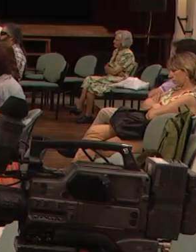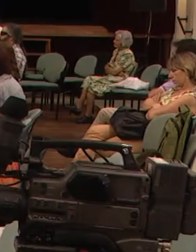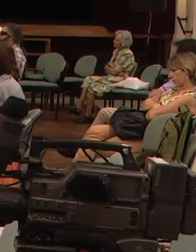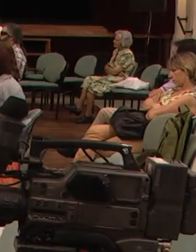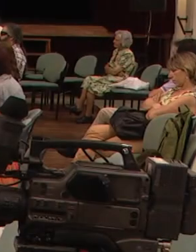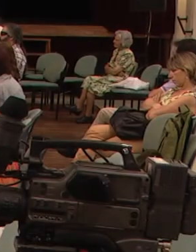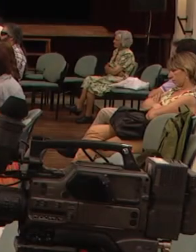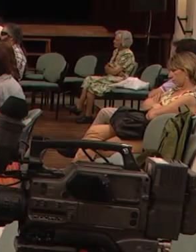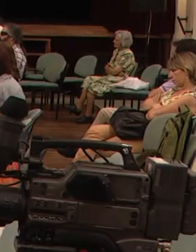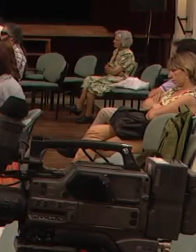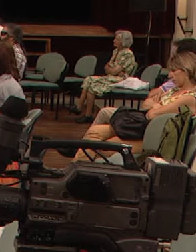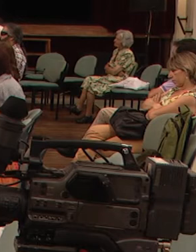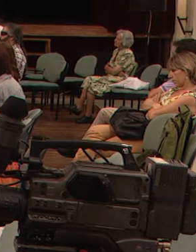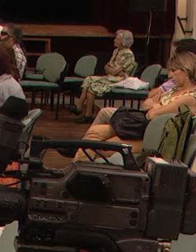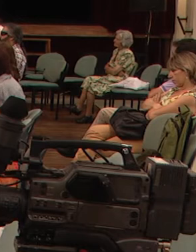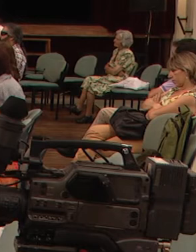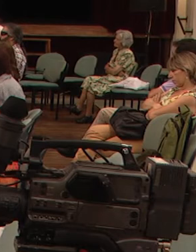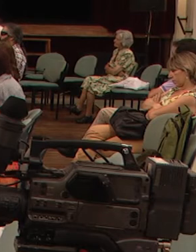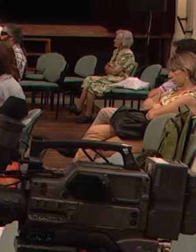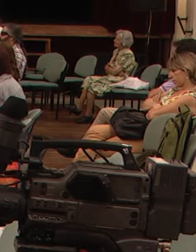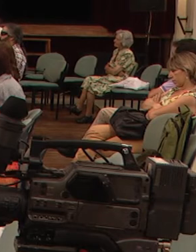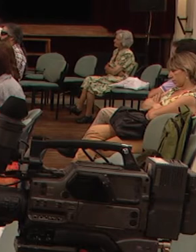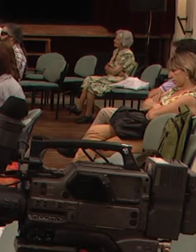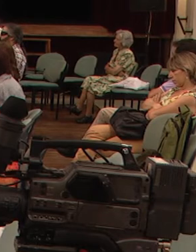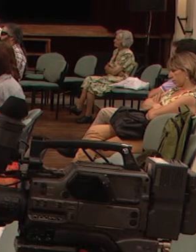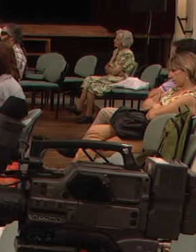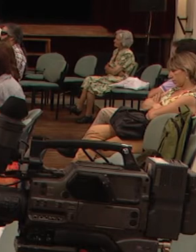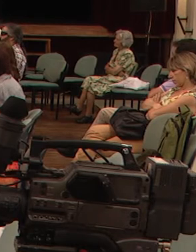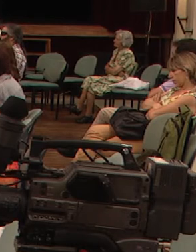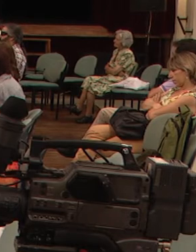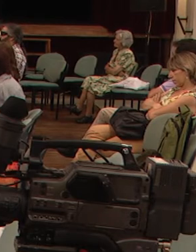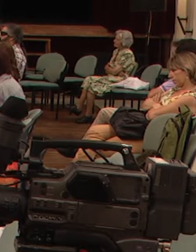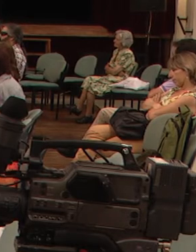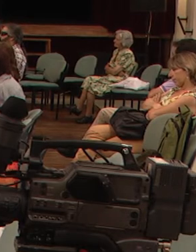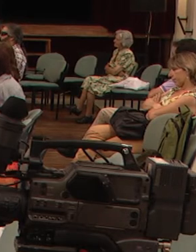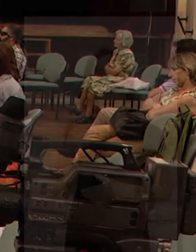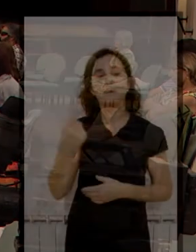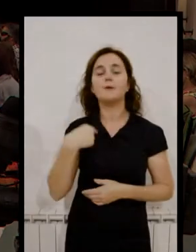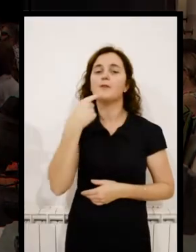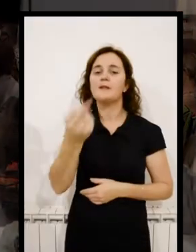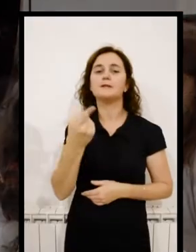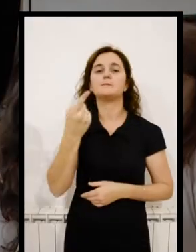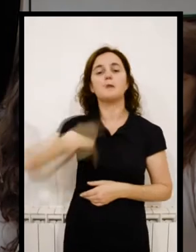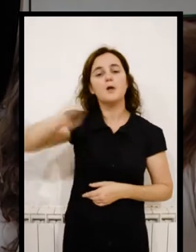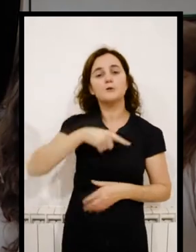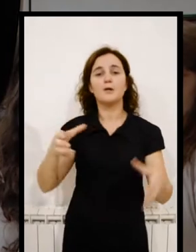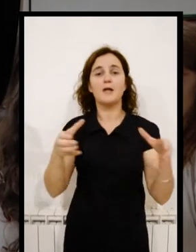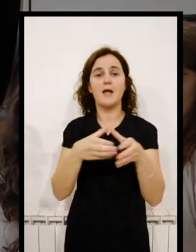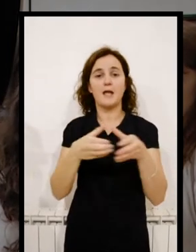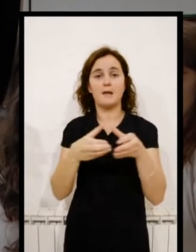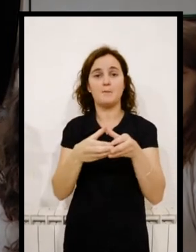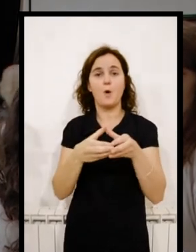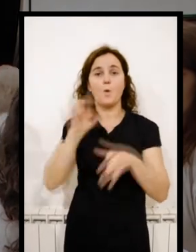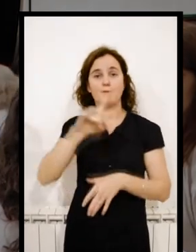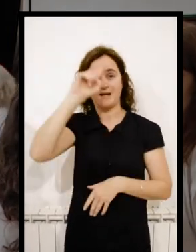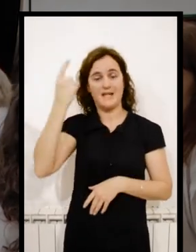se ha instalado ahora cada vez más fuertemente, y en este caso somos anfitriones del país. Para nosotros, desde la UNER,